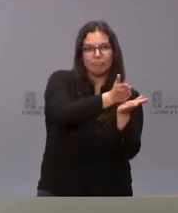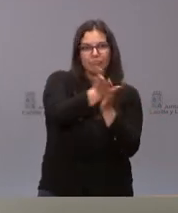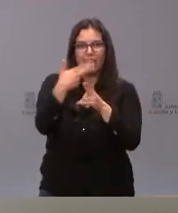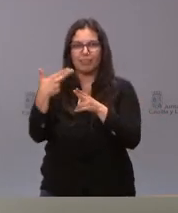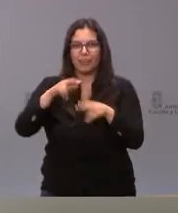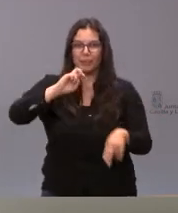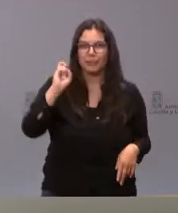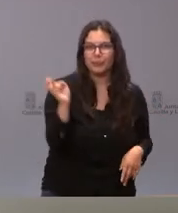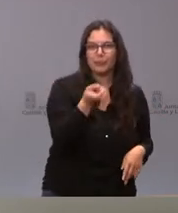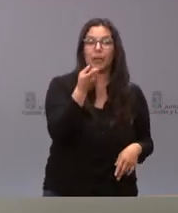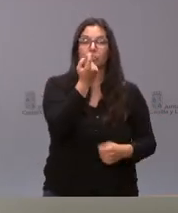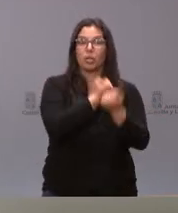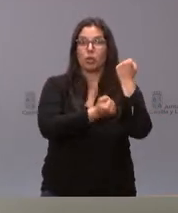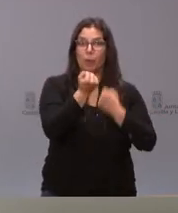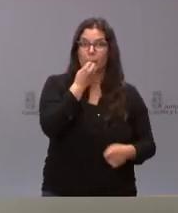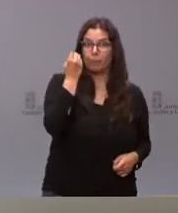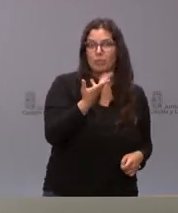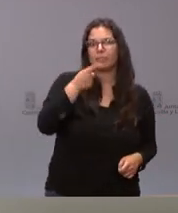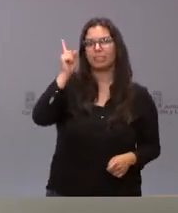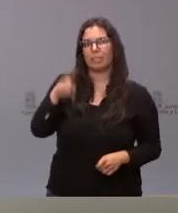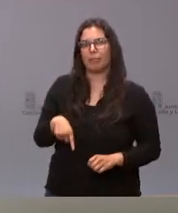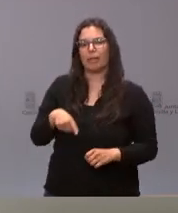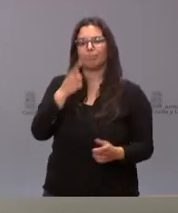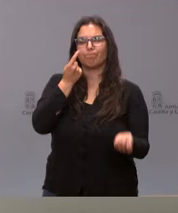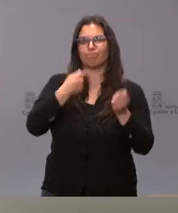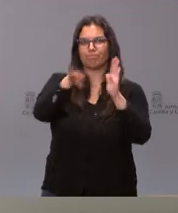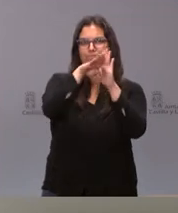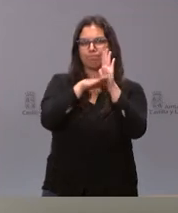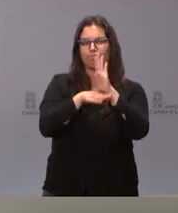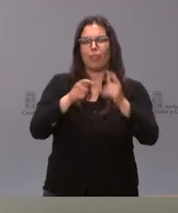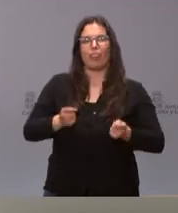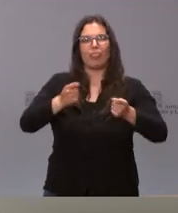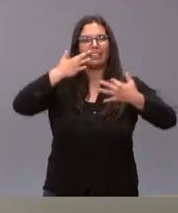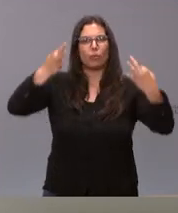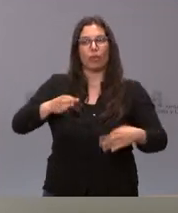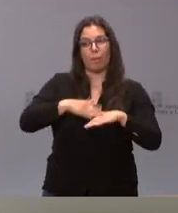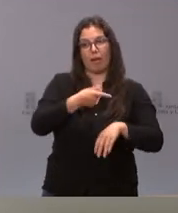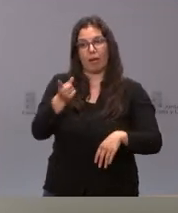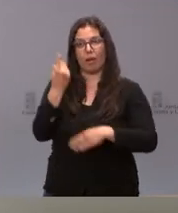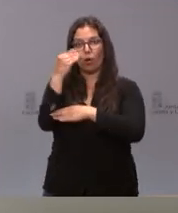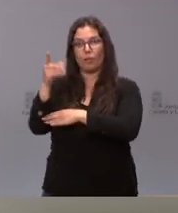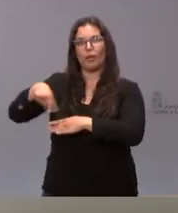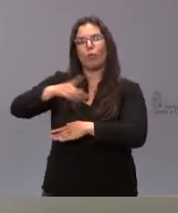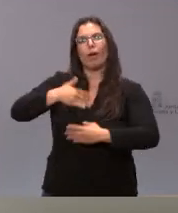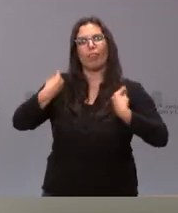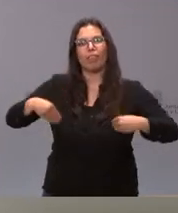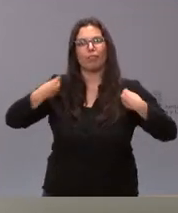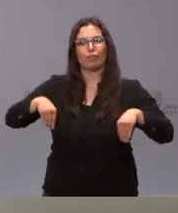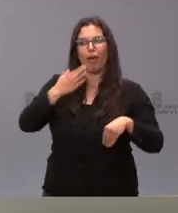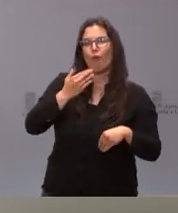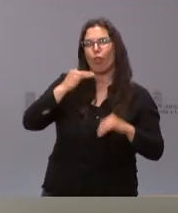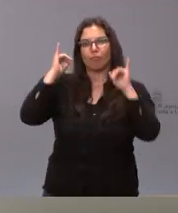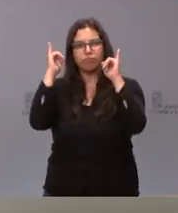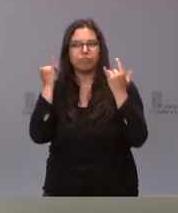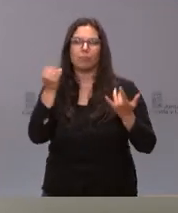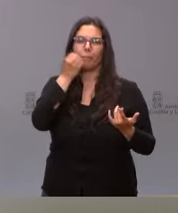actividad económica fundamental pero también regularla dando todas las garantías a estos jóvenes para que puedan disfrutar de ese ocio en las